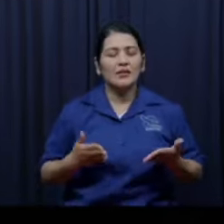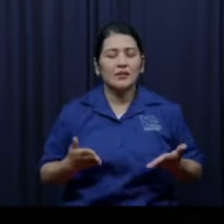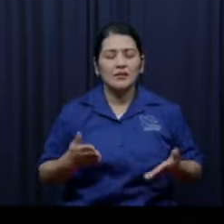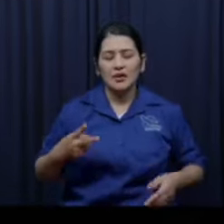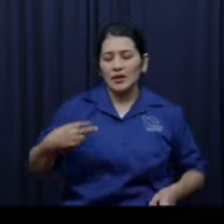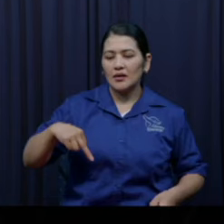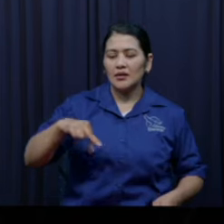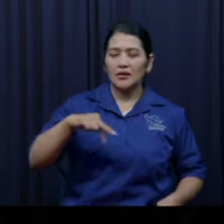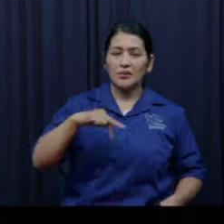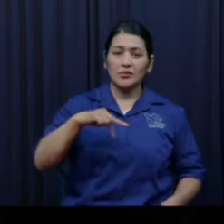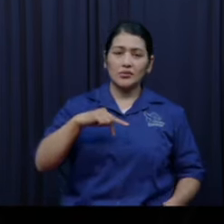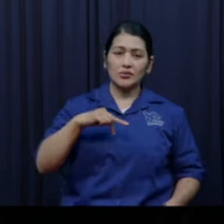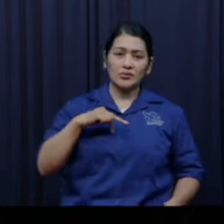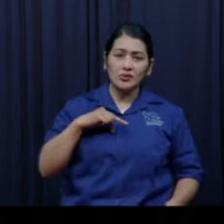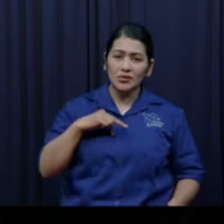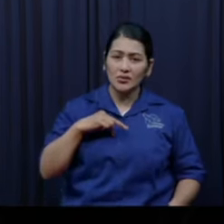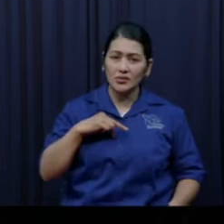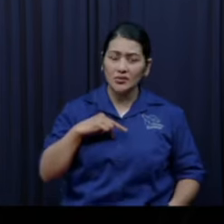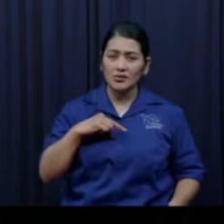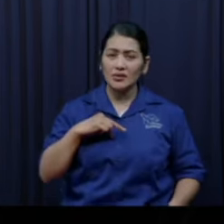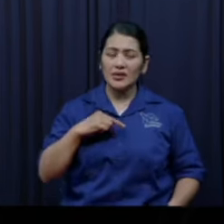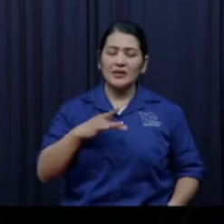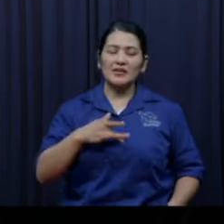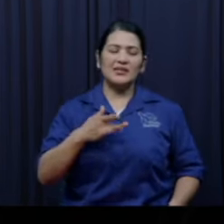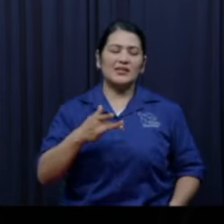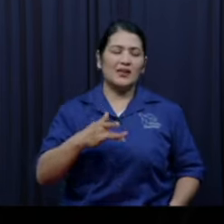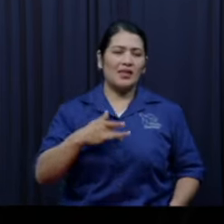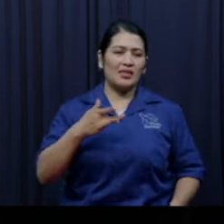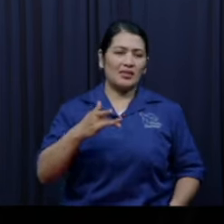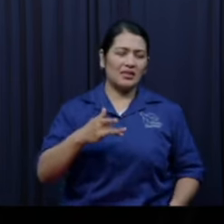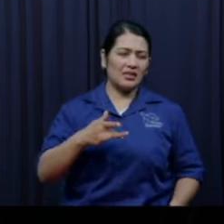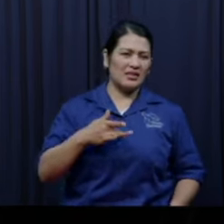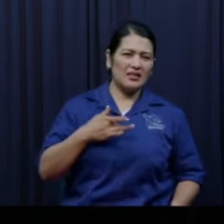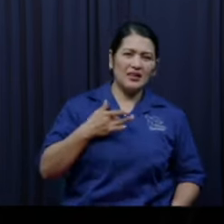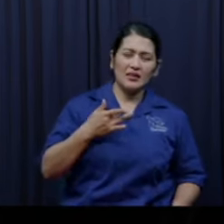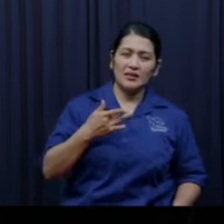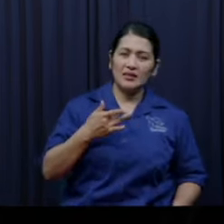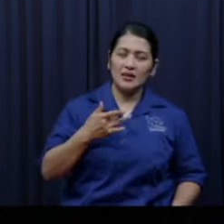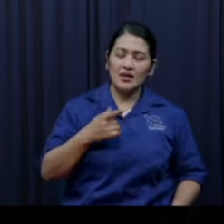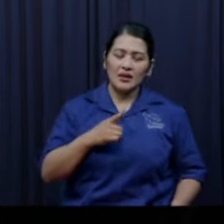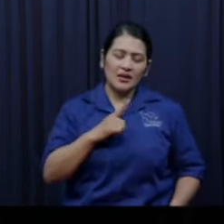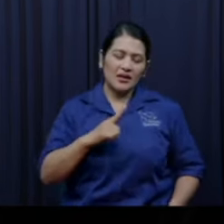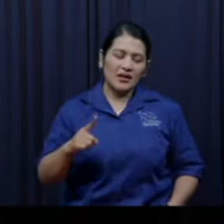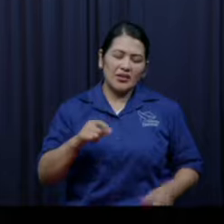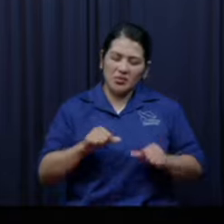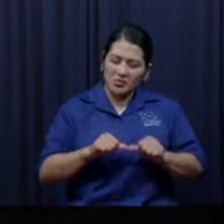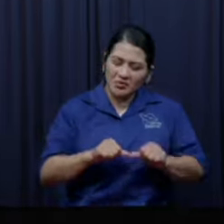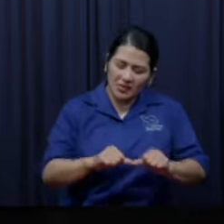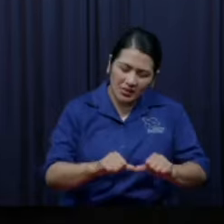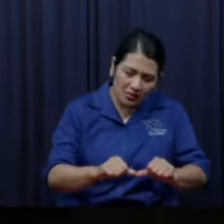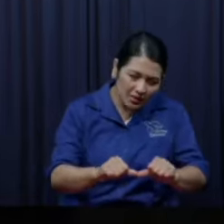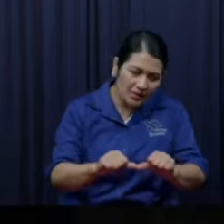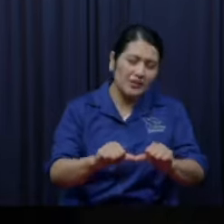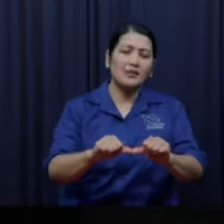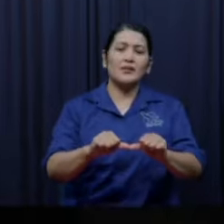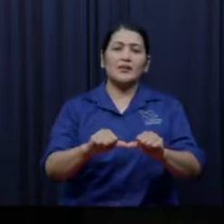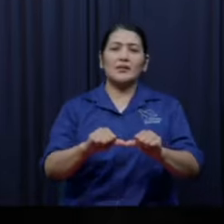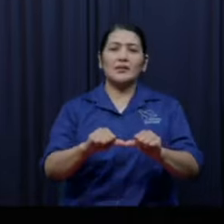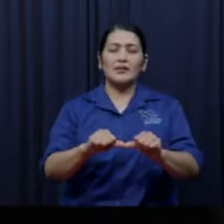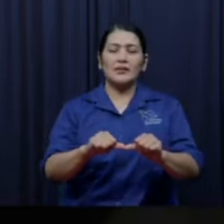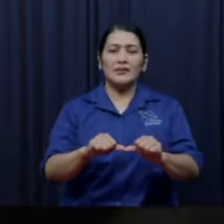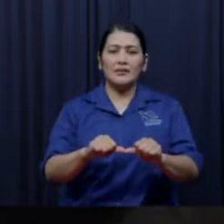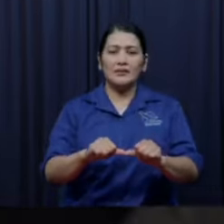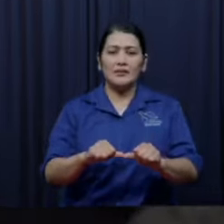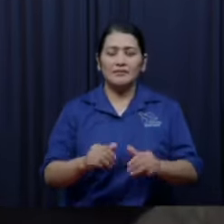tenemos unos estadios lamentables en nuestra vida cristiana, de gente cristiana que somos salvos, que vamos al cielo,